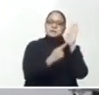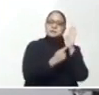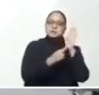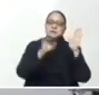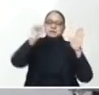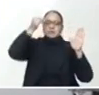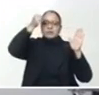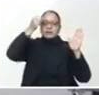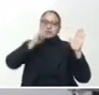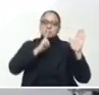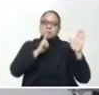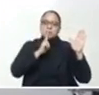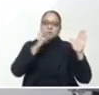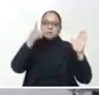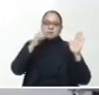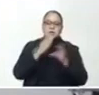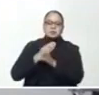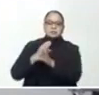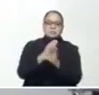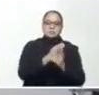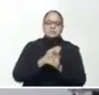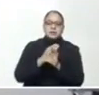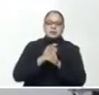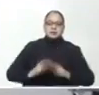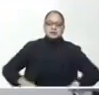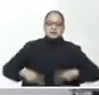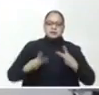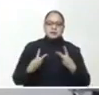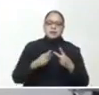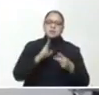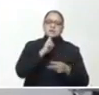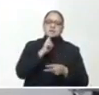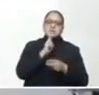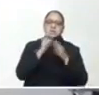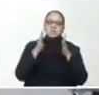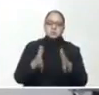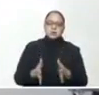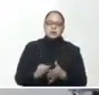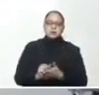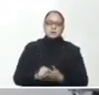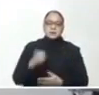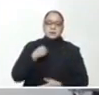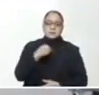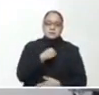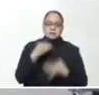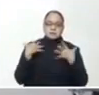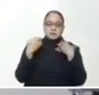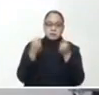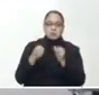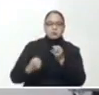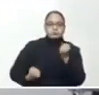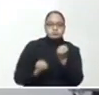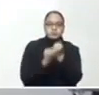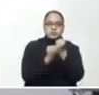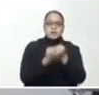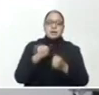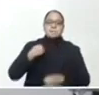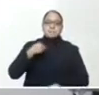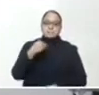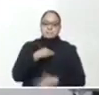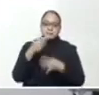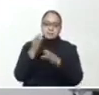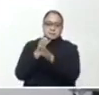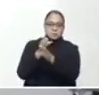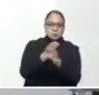para salvaguardar la vida de la población. La Secretaría de Salud, con el apoyo de la Secretaría de Seguridad,